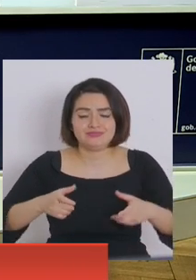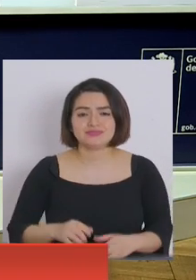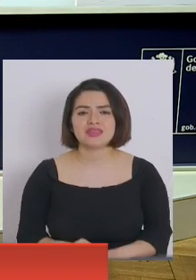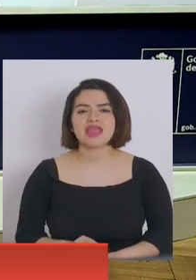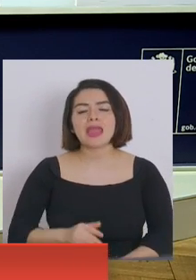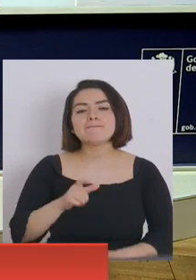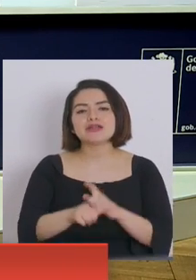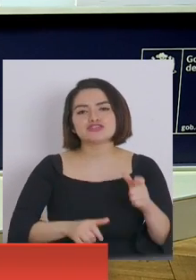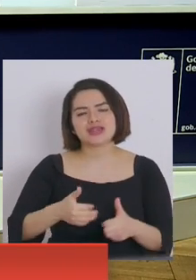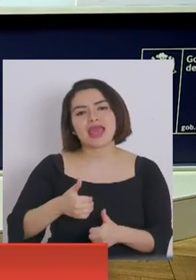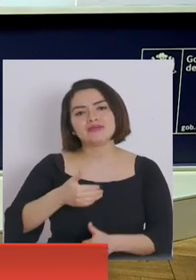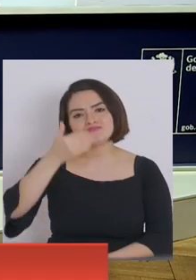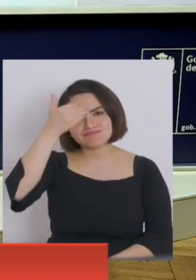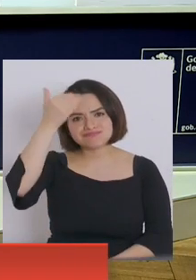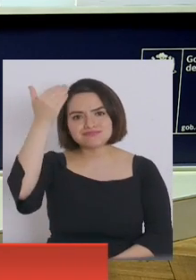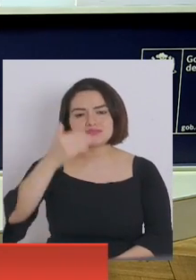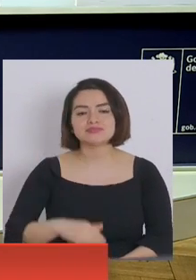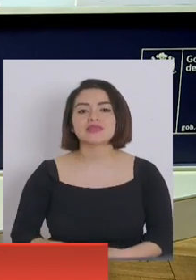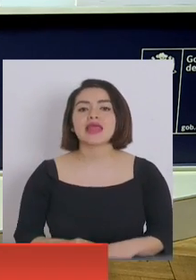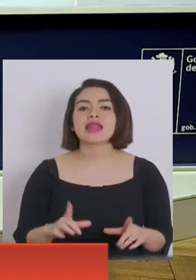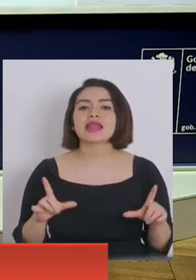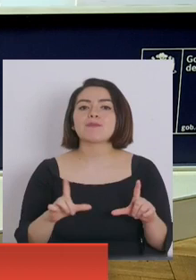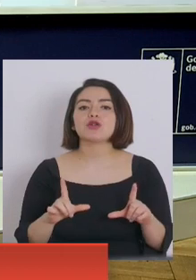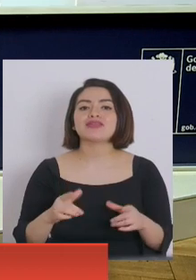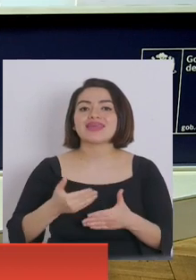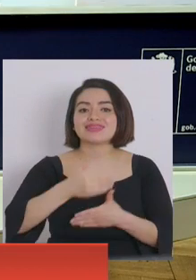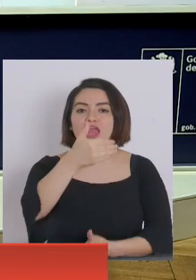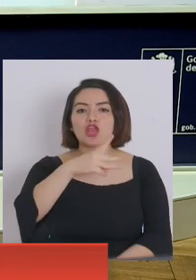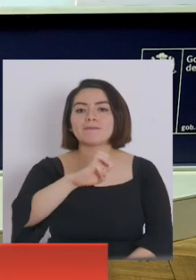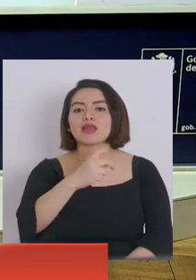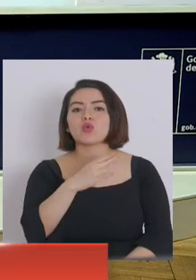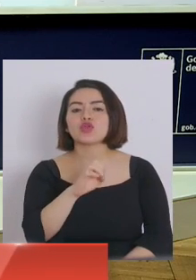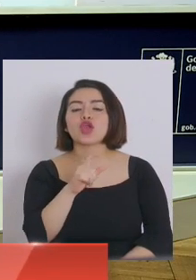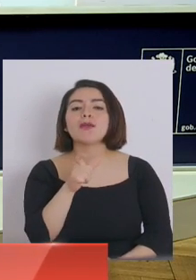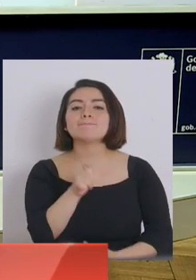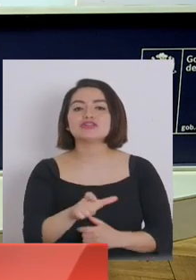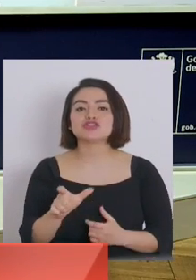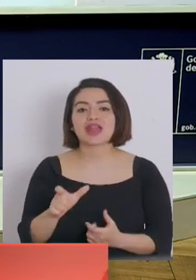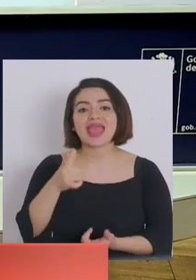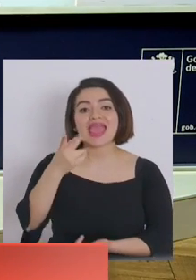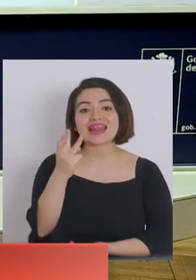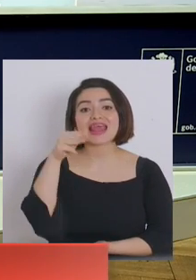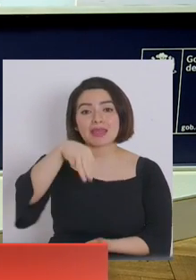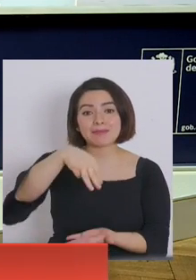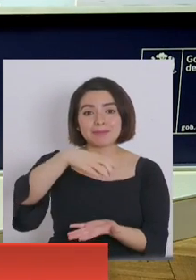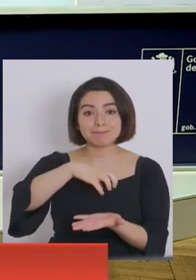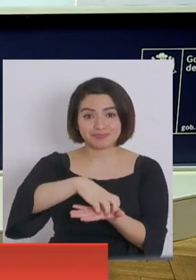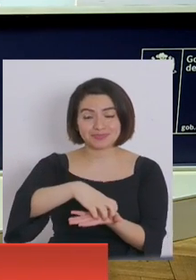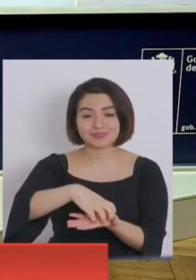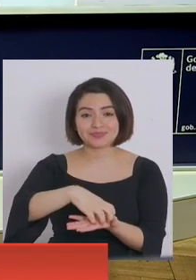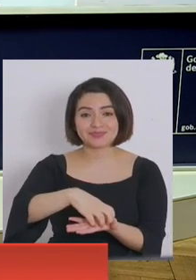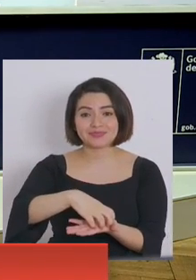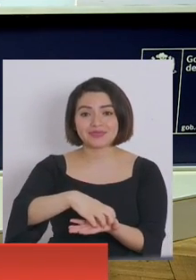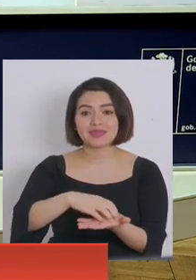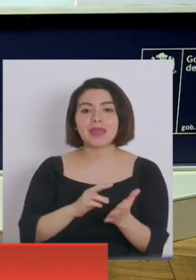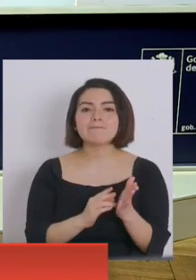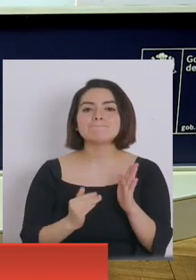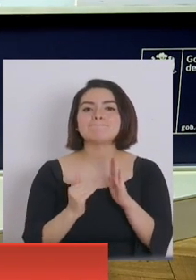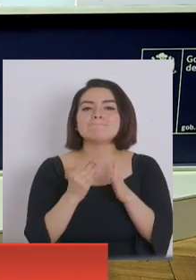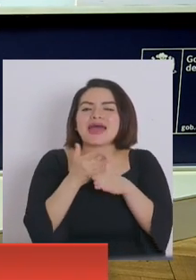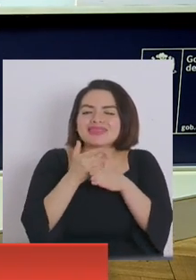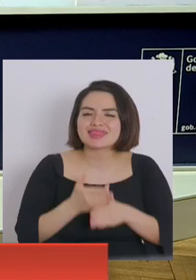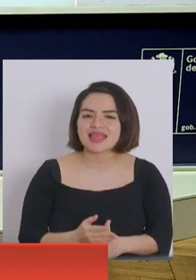señalaron también en un reportaje al Mercurio que la región metropolitana ha perdido varios indicadores que lo mantienen en la fase de transición.